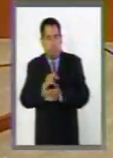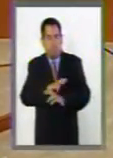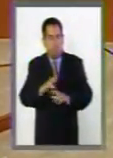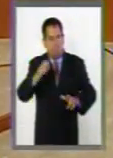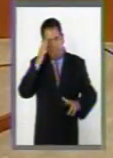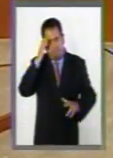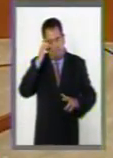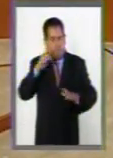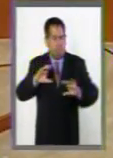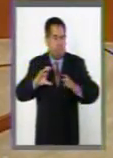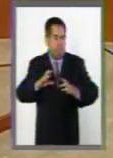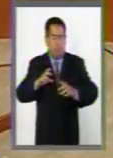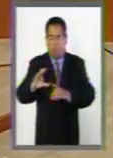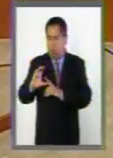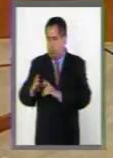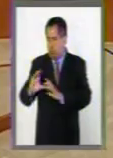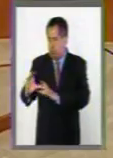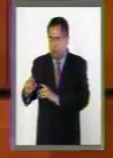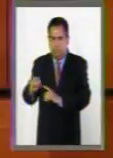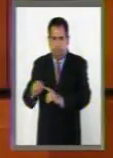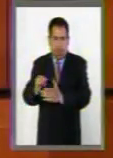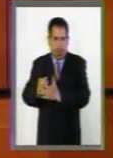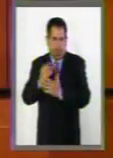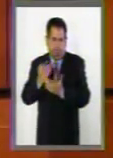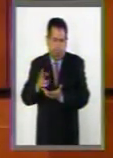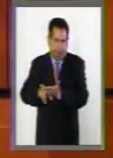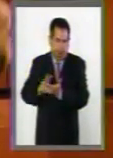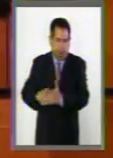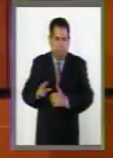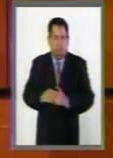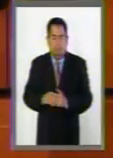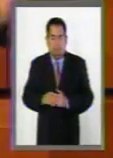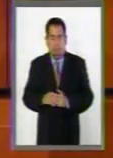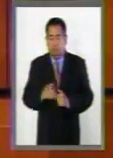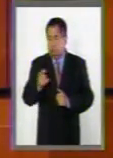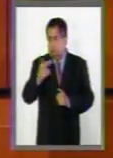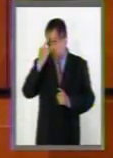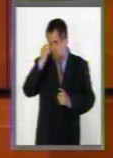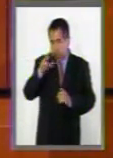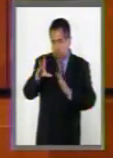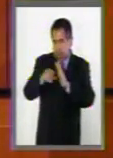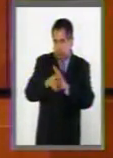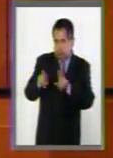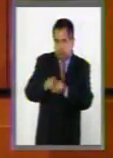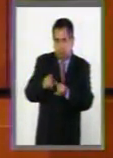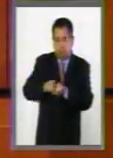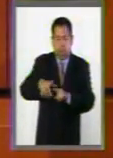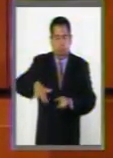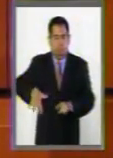de la presidencia.